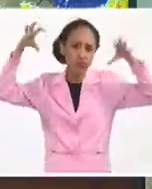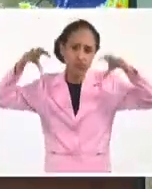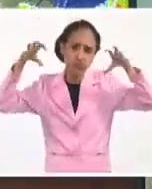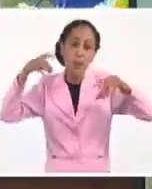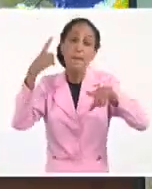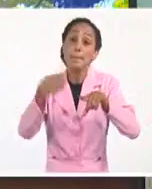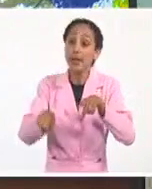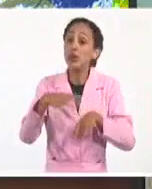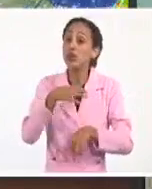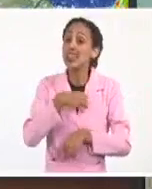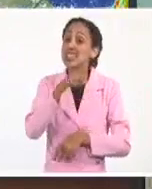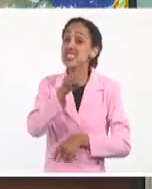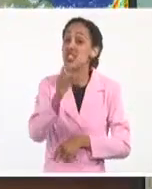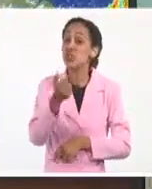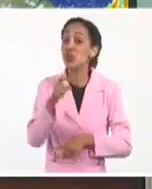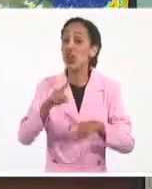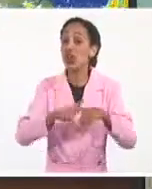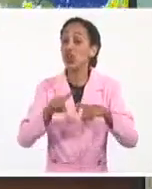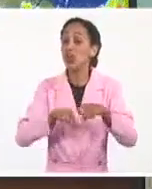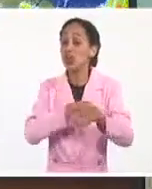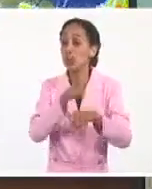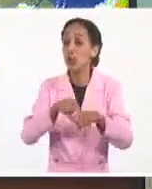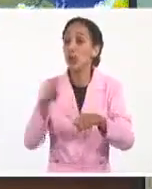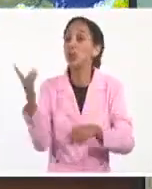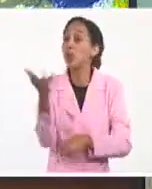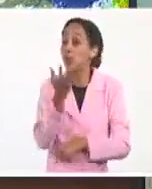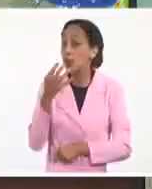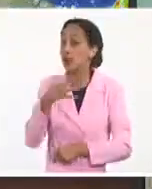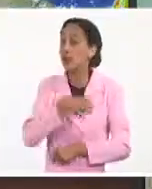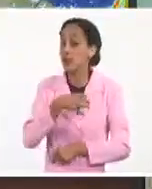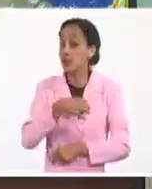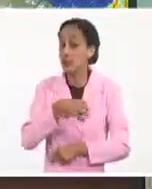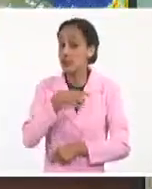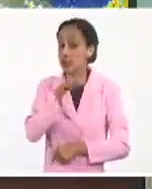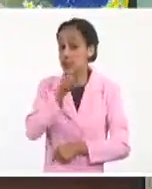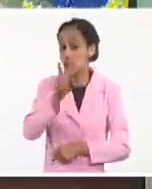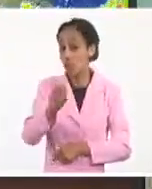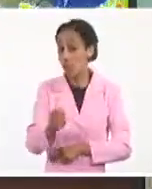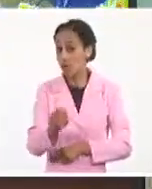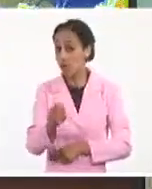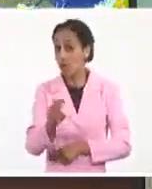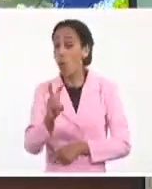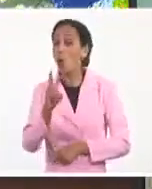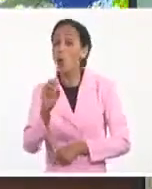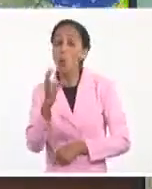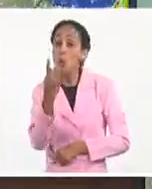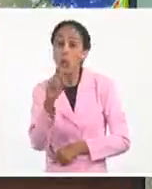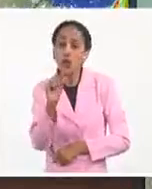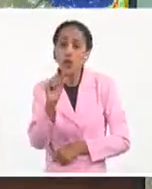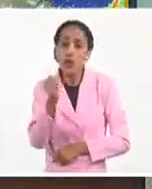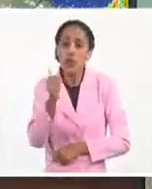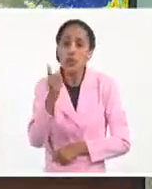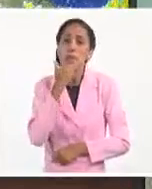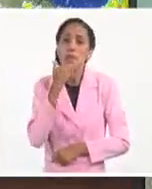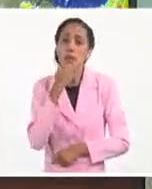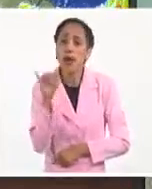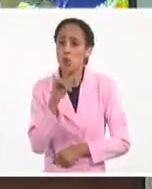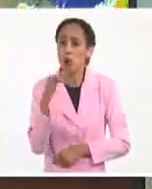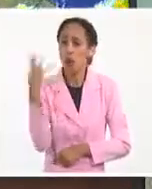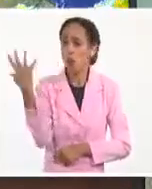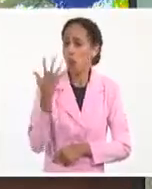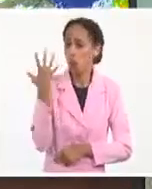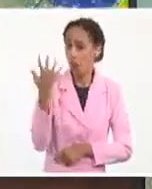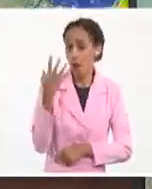110 kilómetros por hora de viento sostenido y con 120, con 10 más, es un huracán. La diferencia no es